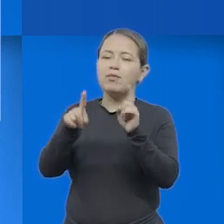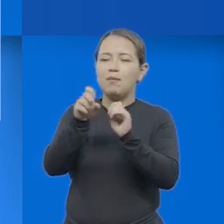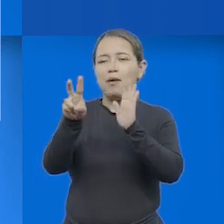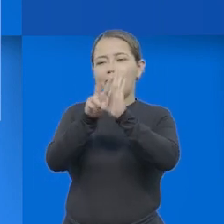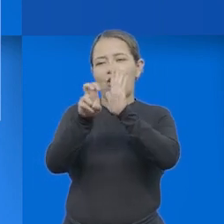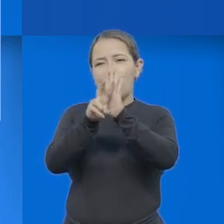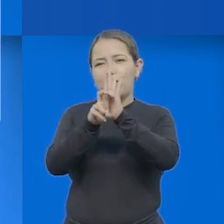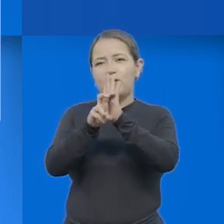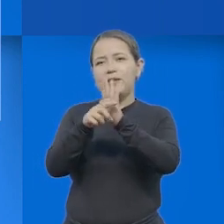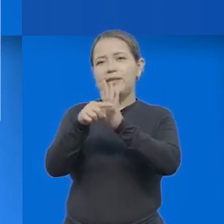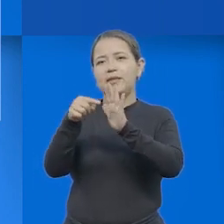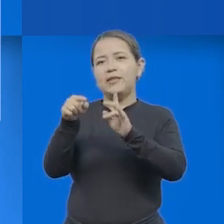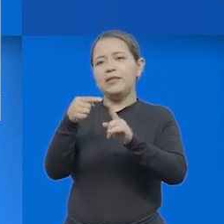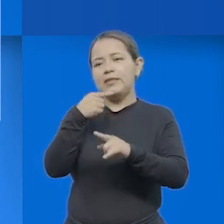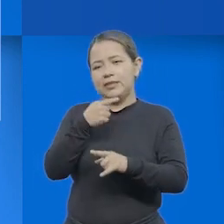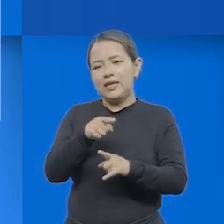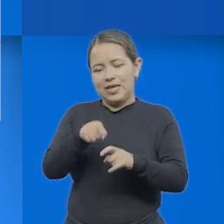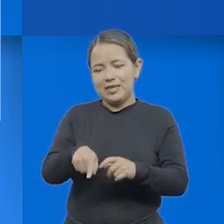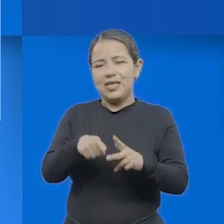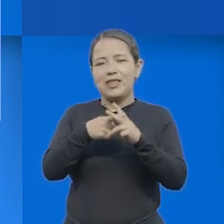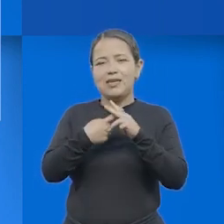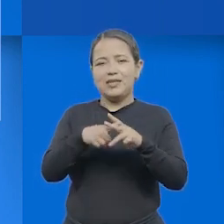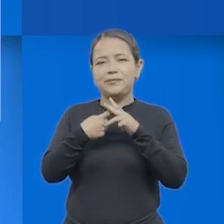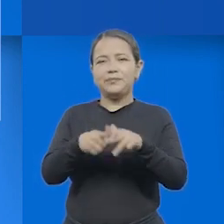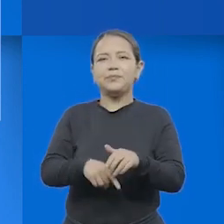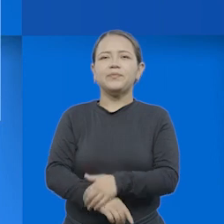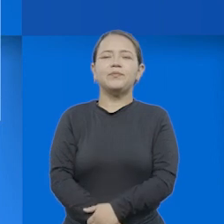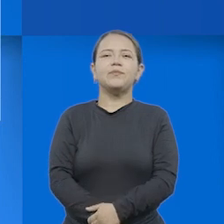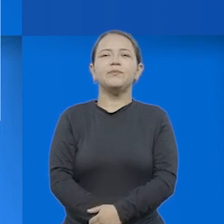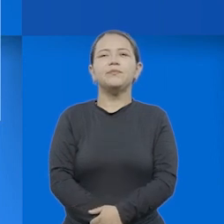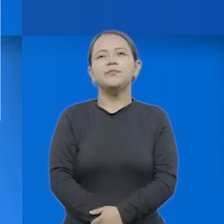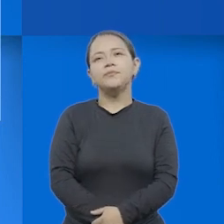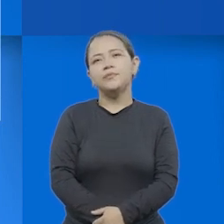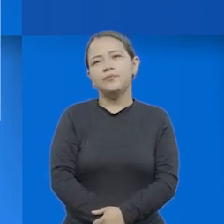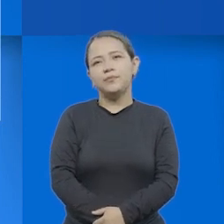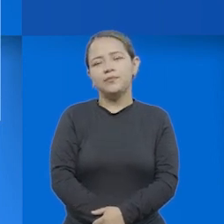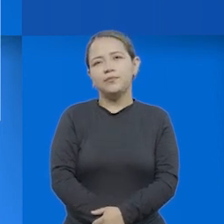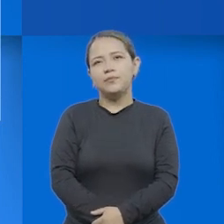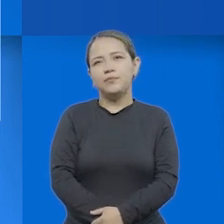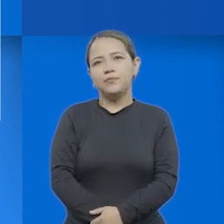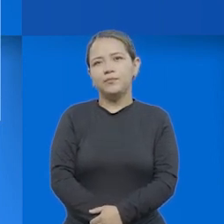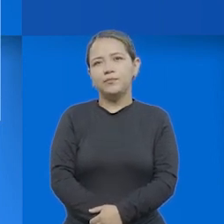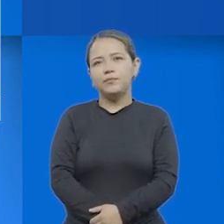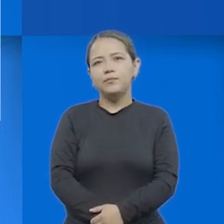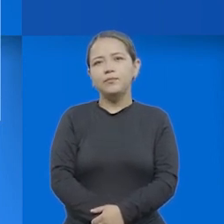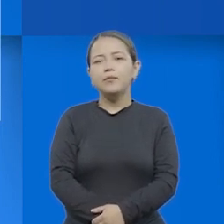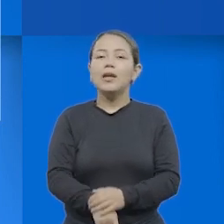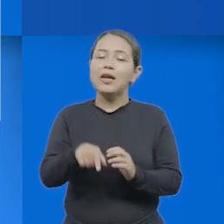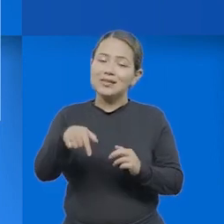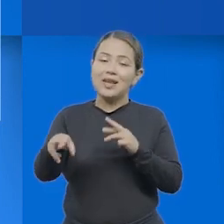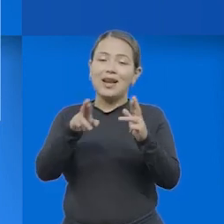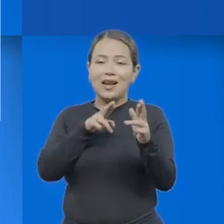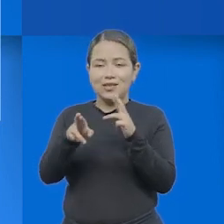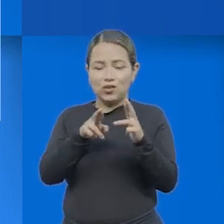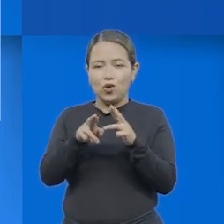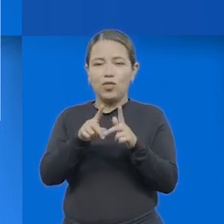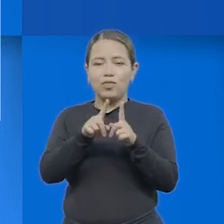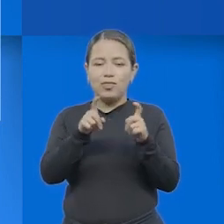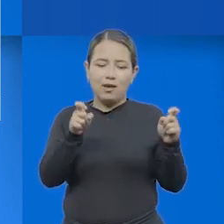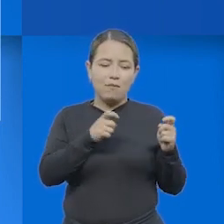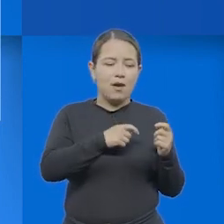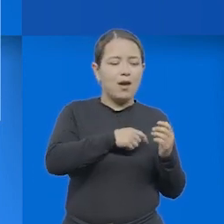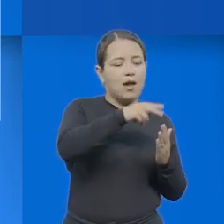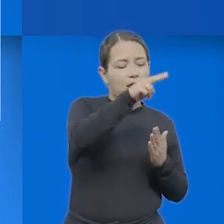teórica que compete a este taller. Teniendo en cuenta que buscamos una relación